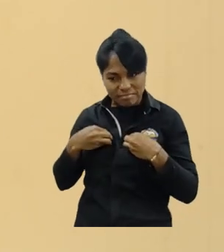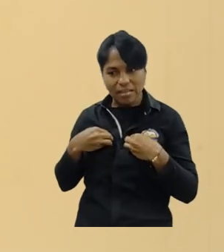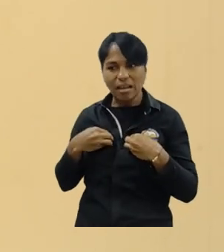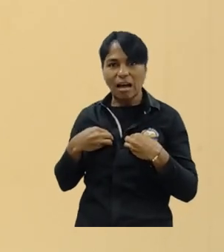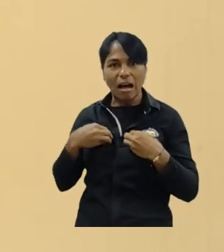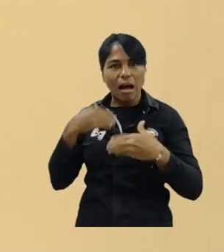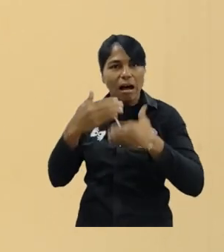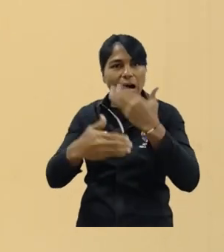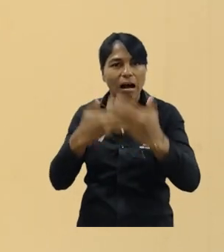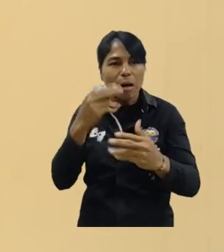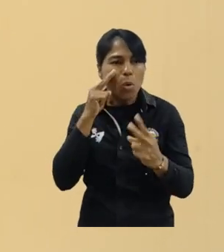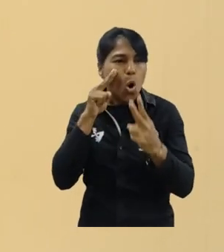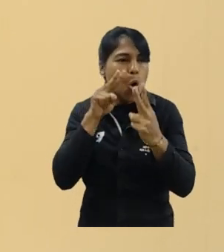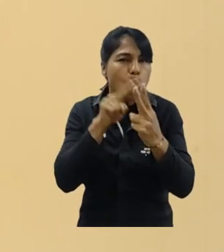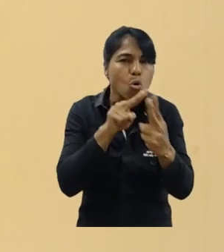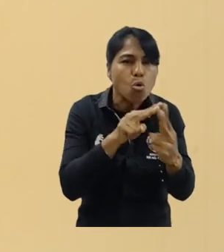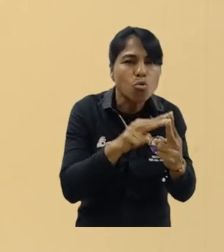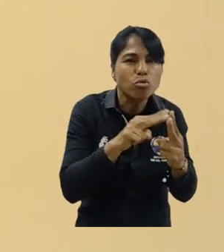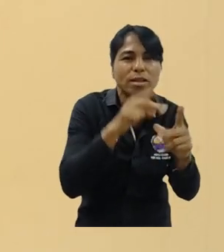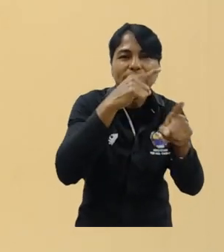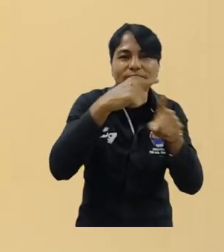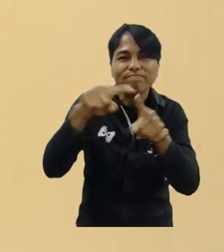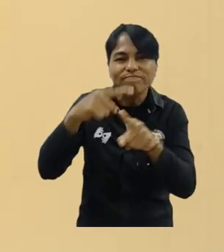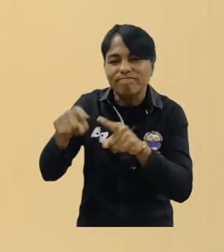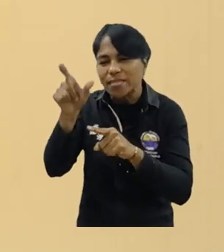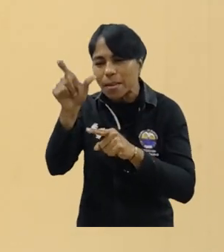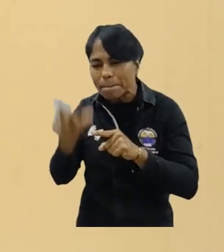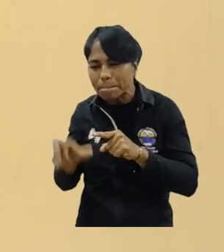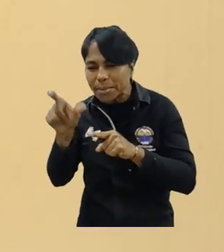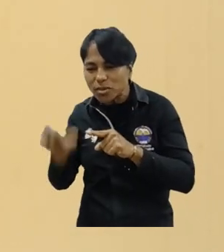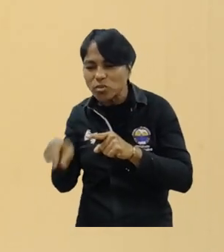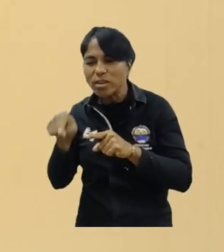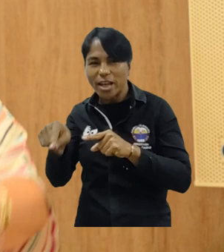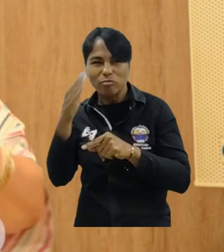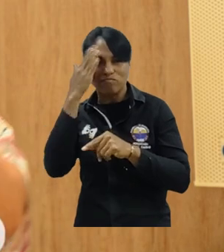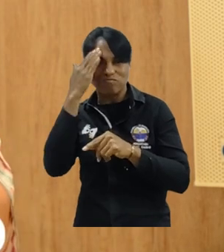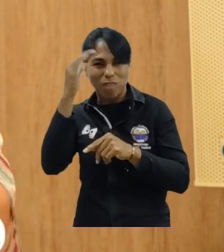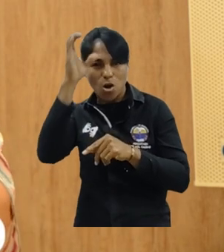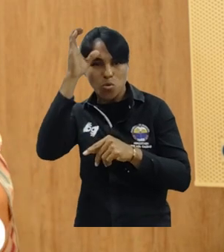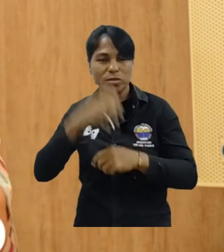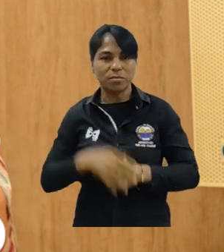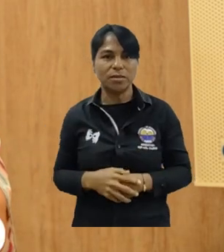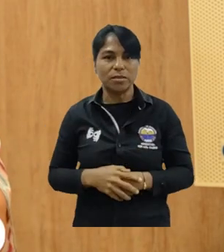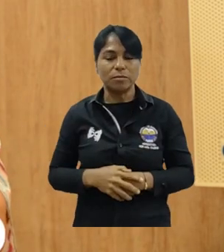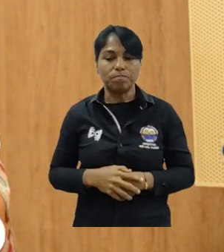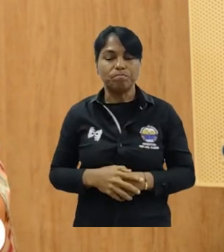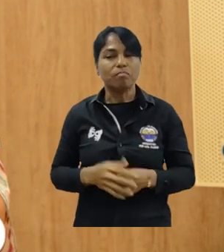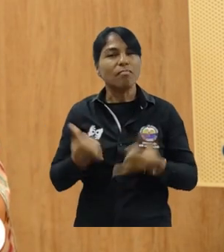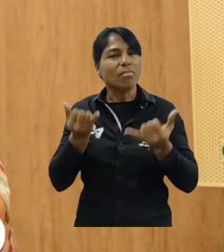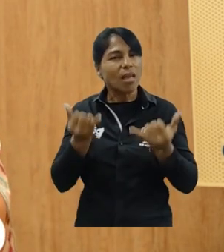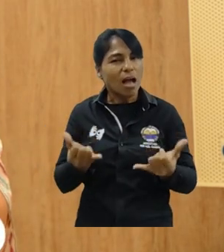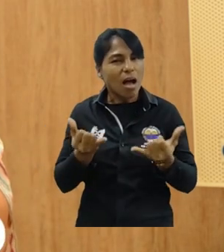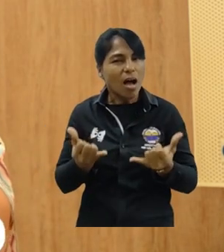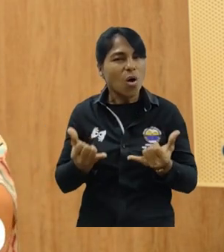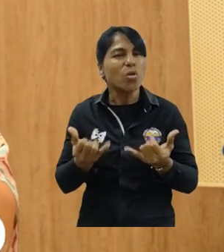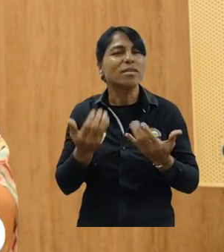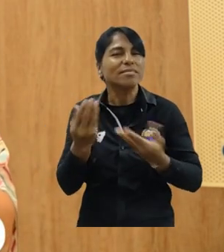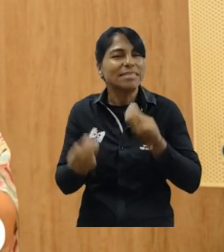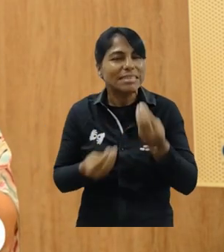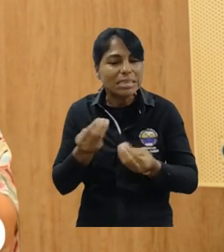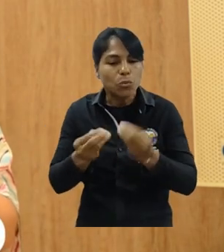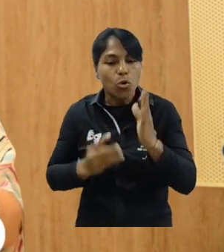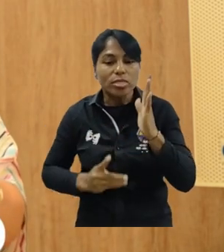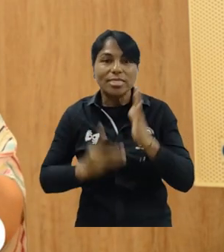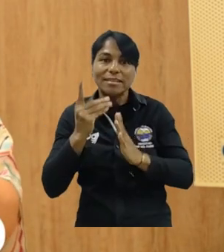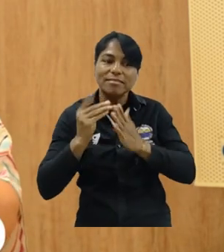la experiencia de personas que se dedican a esto día a día. En esta oportunidad estamos concretamente en desarrollo de la